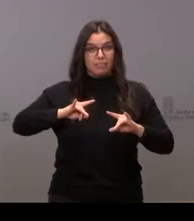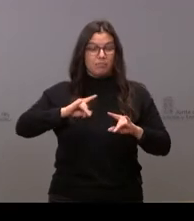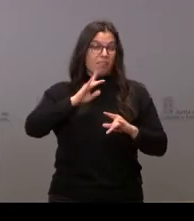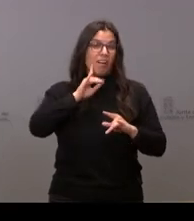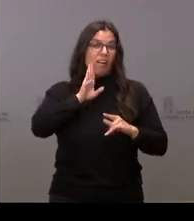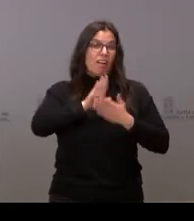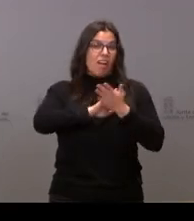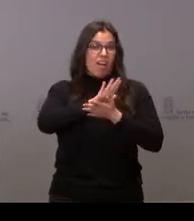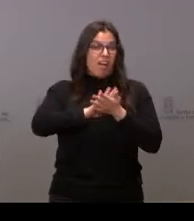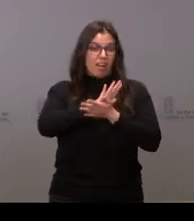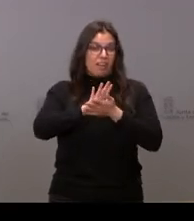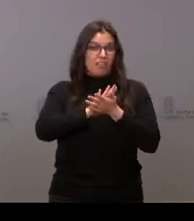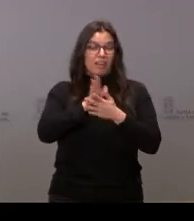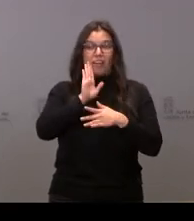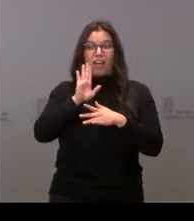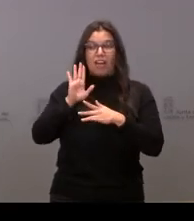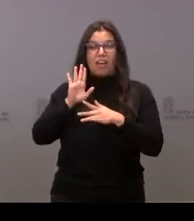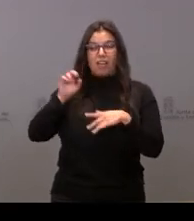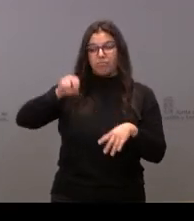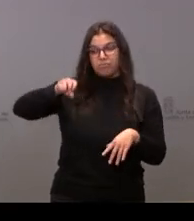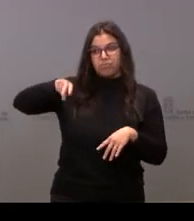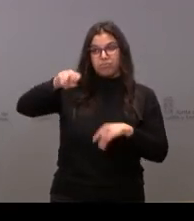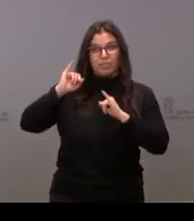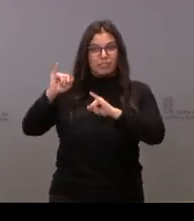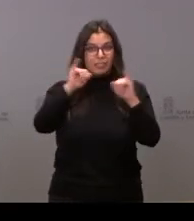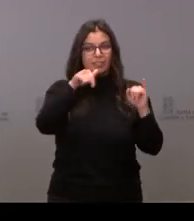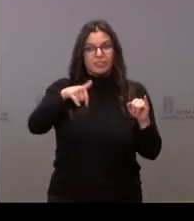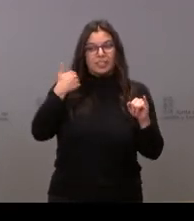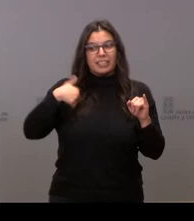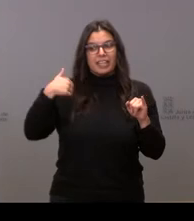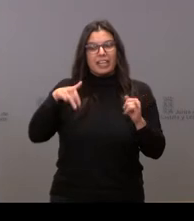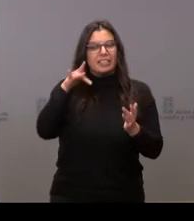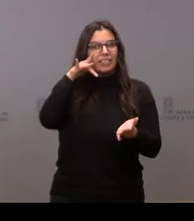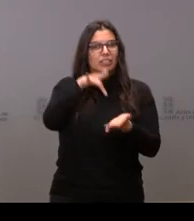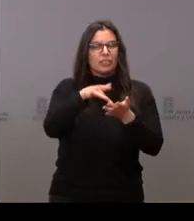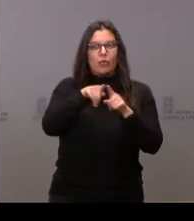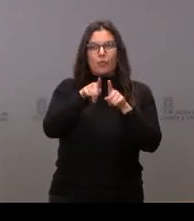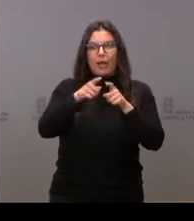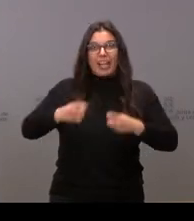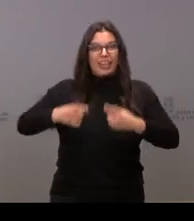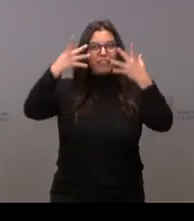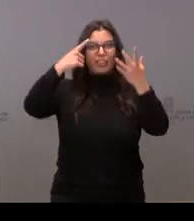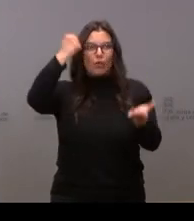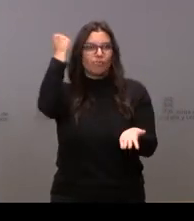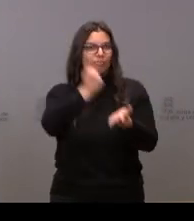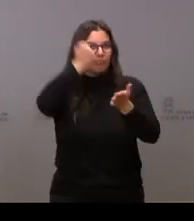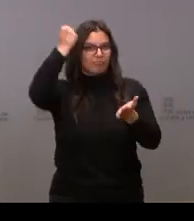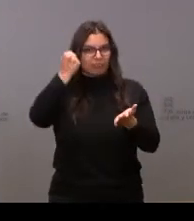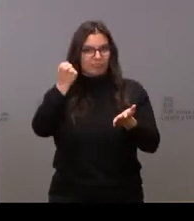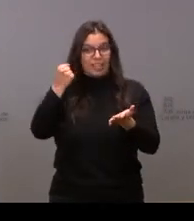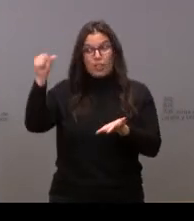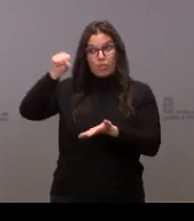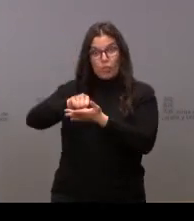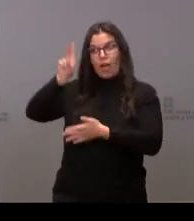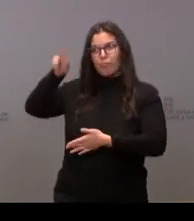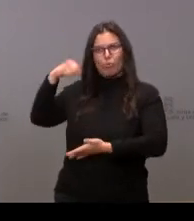en el paseo, es ya un edificio emblemático en una ciudad ya de por sí emblemática